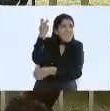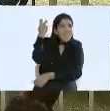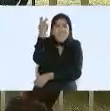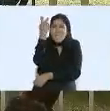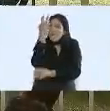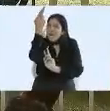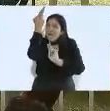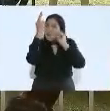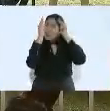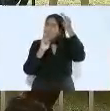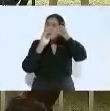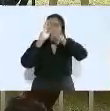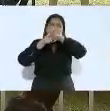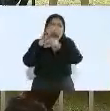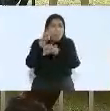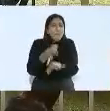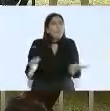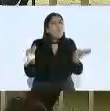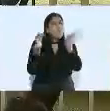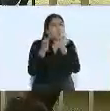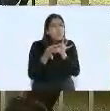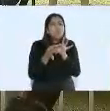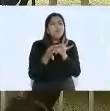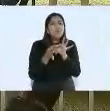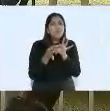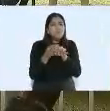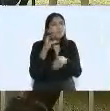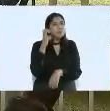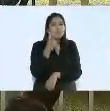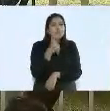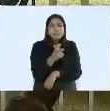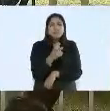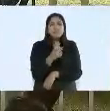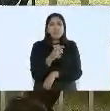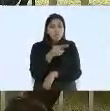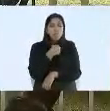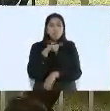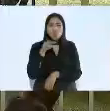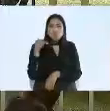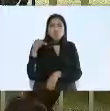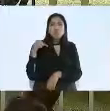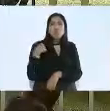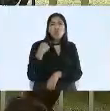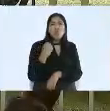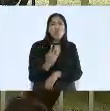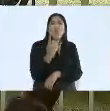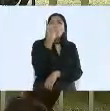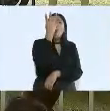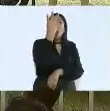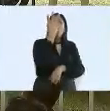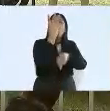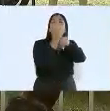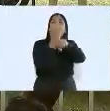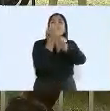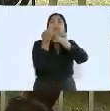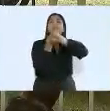contribución principal de nuestro movimiento, de lo que llamamos Cuarta Transformación,